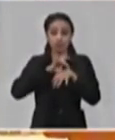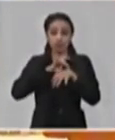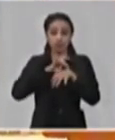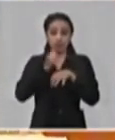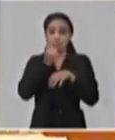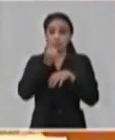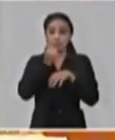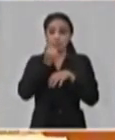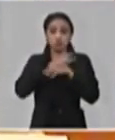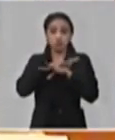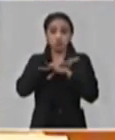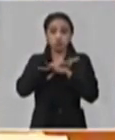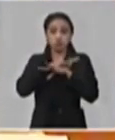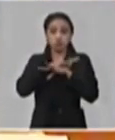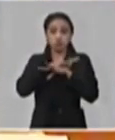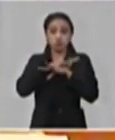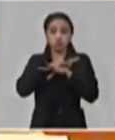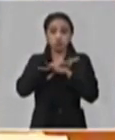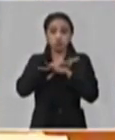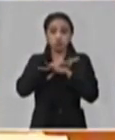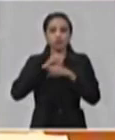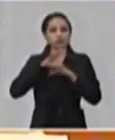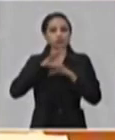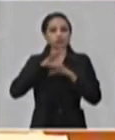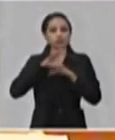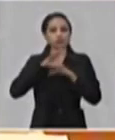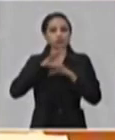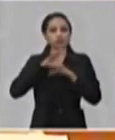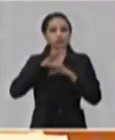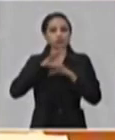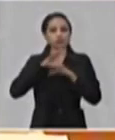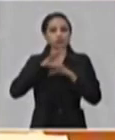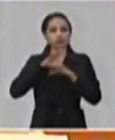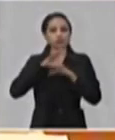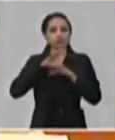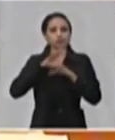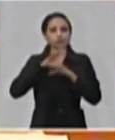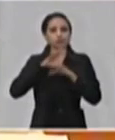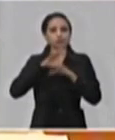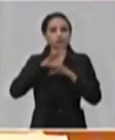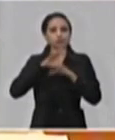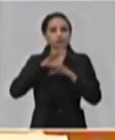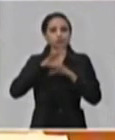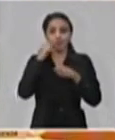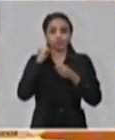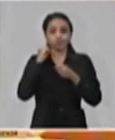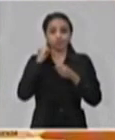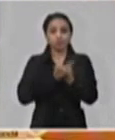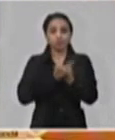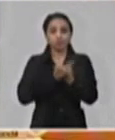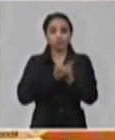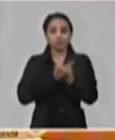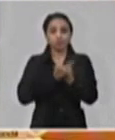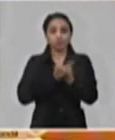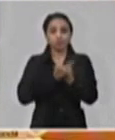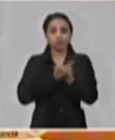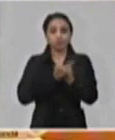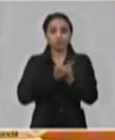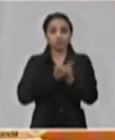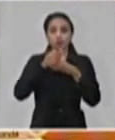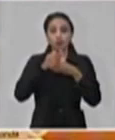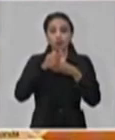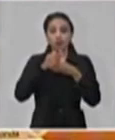mayor propagación. Hay medidas sorprendentes, como construir un hospital en 10 días,